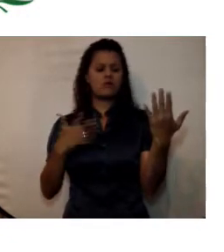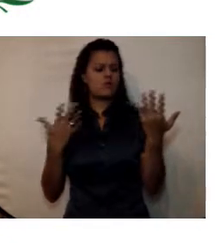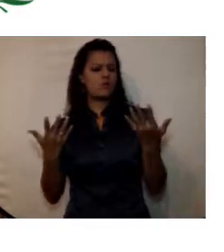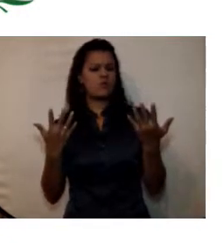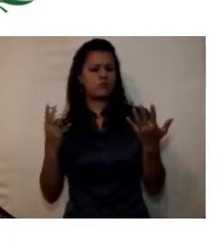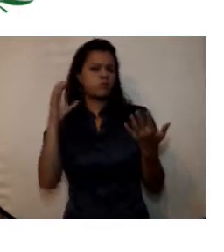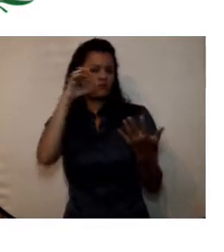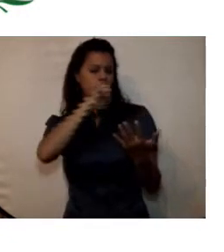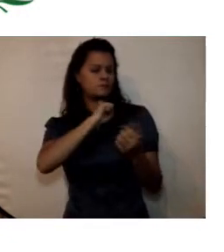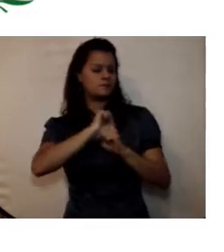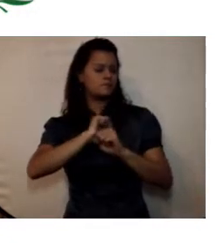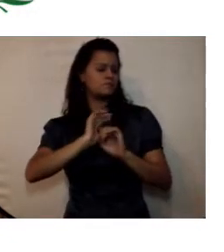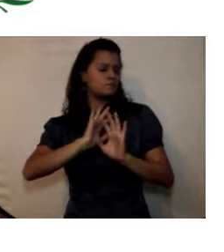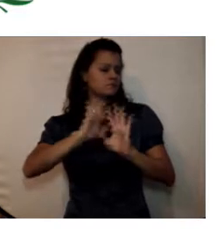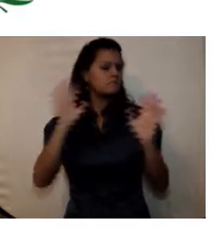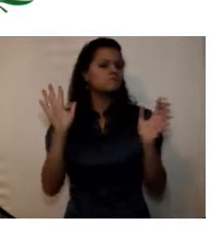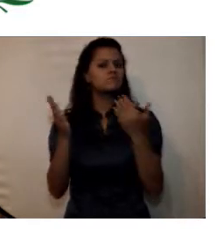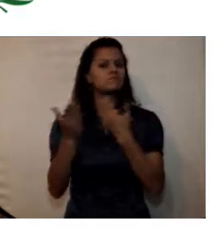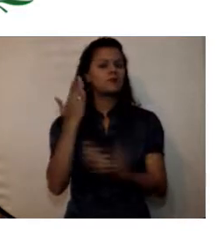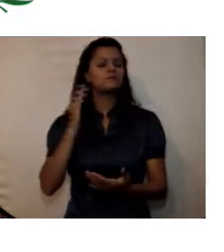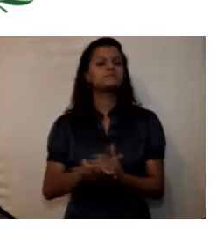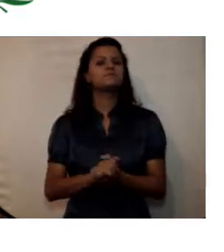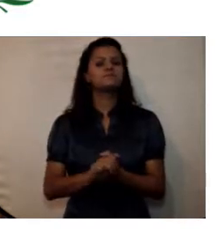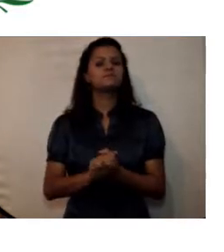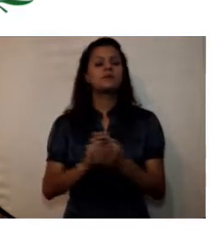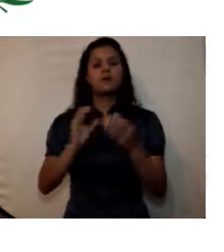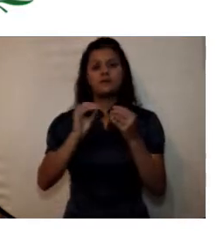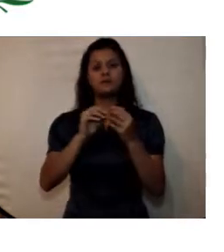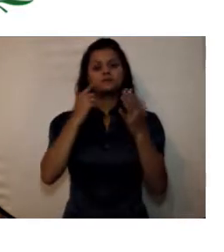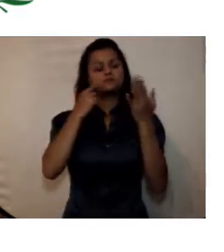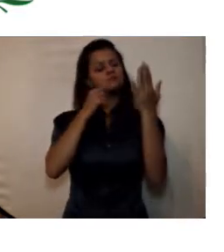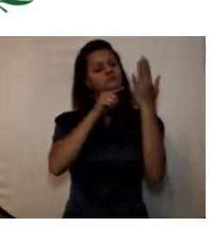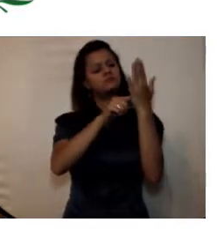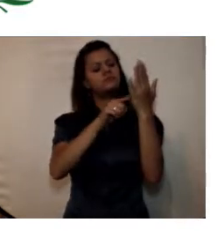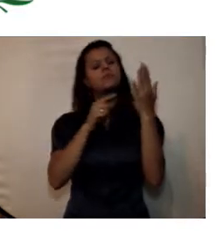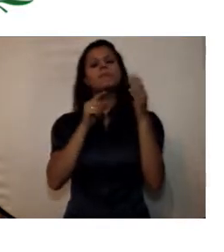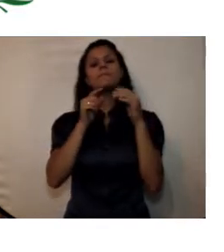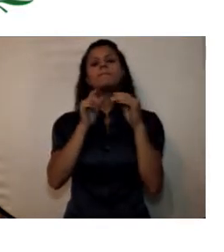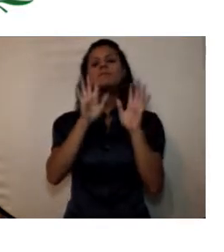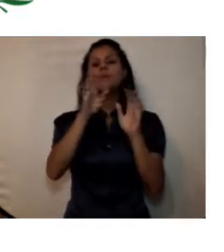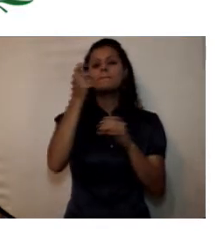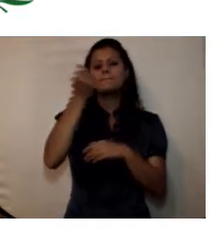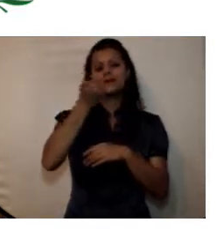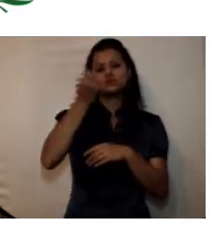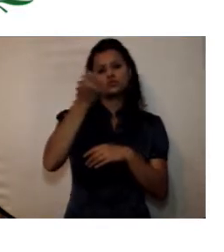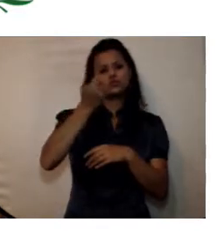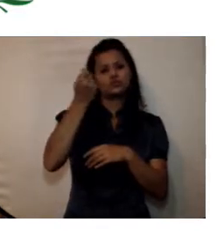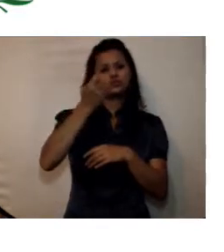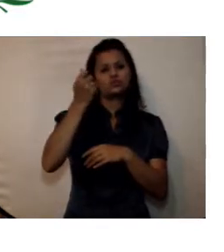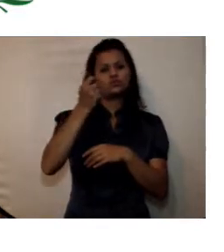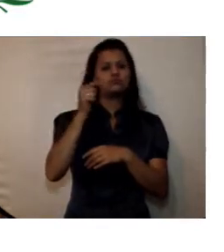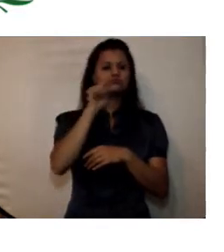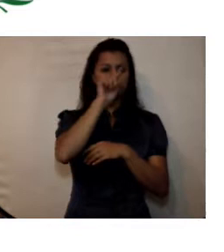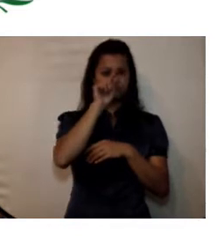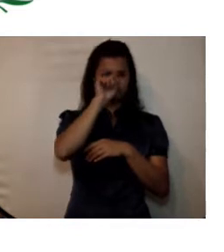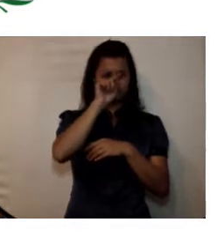y también se expresan en millones de pesos para facilitar la lectura y comprensión